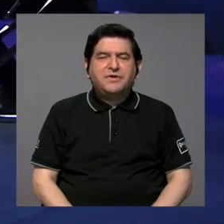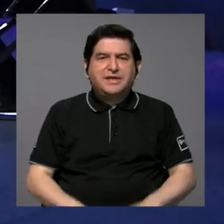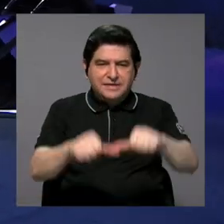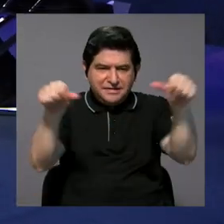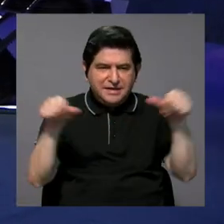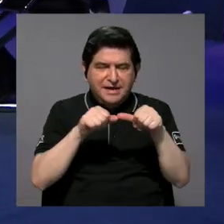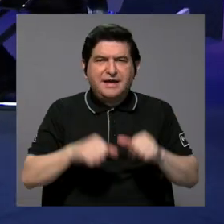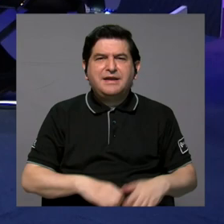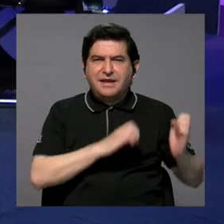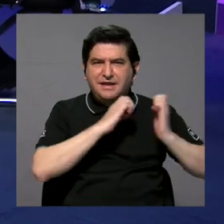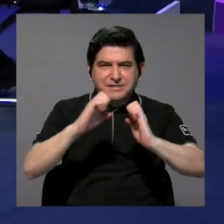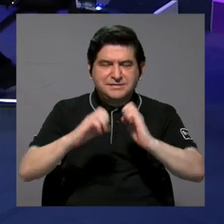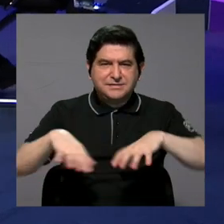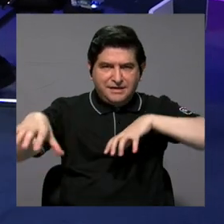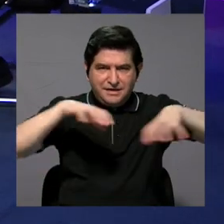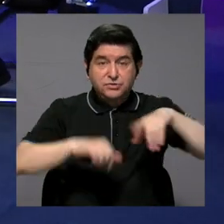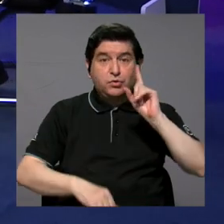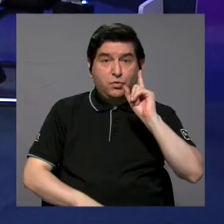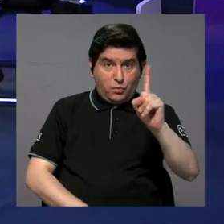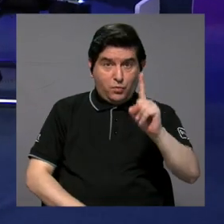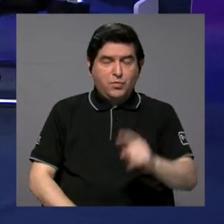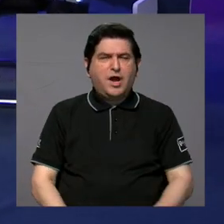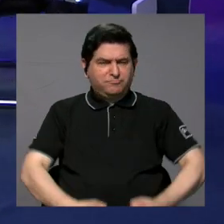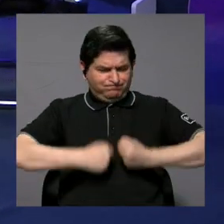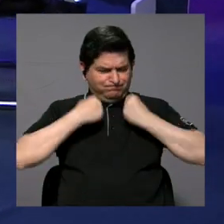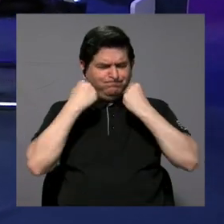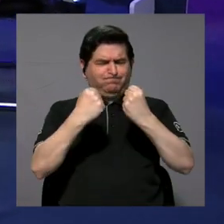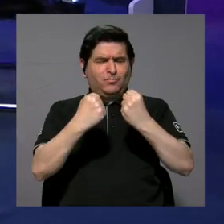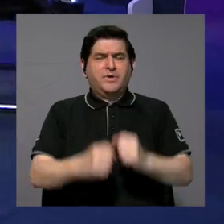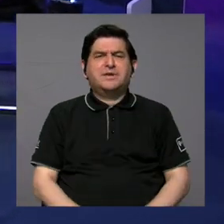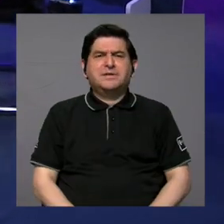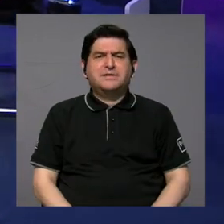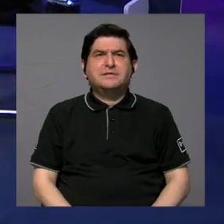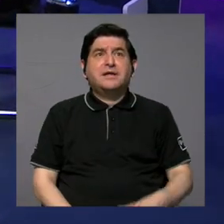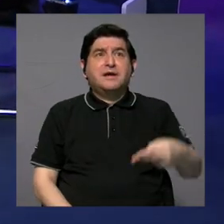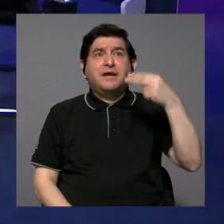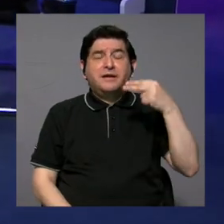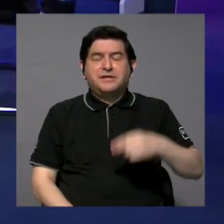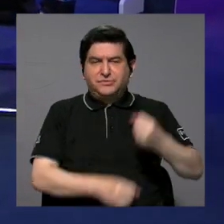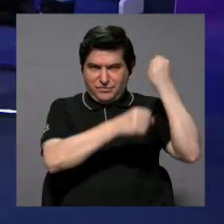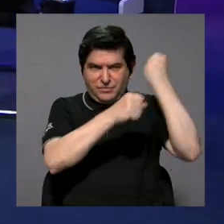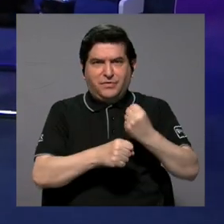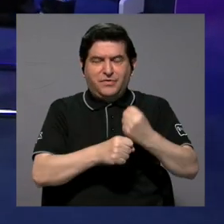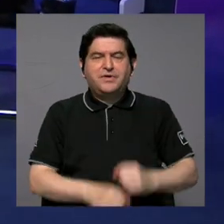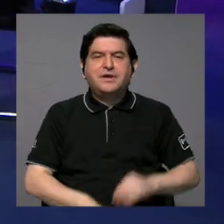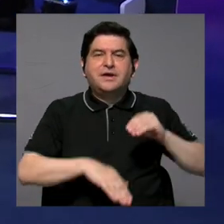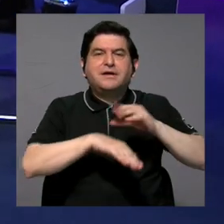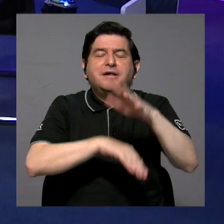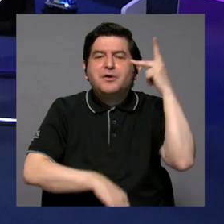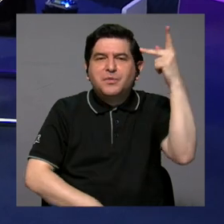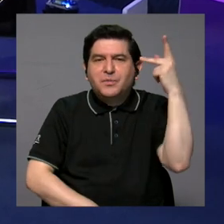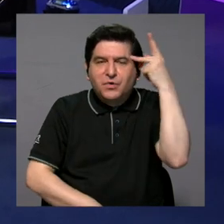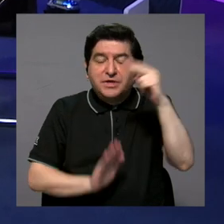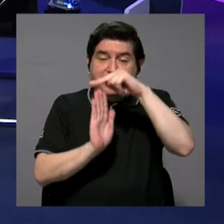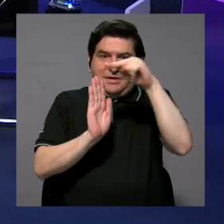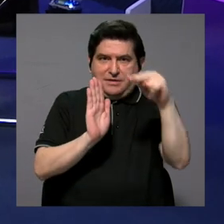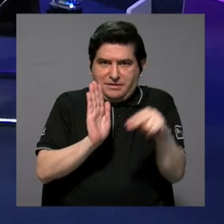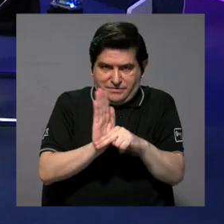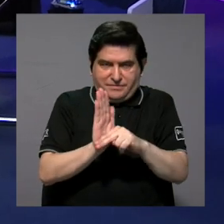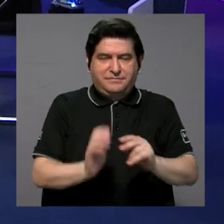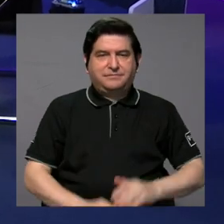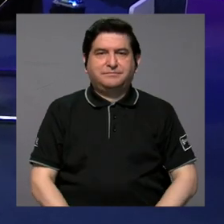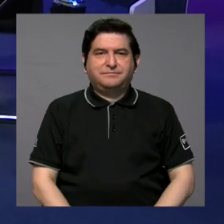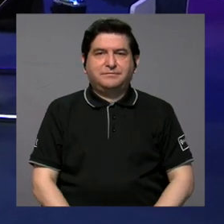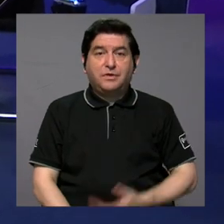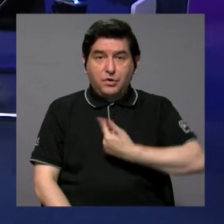estratégicas de acción. Una que es quizás la más fuerte y la que ha estado presente en la historia de Pan y Amor, que es la incidencia política normativa, ¿verdad? Es